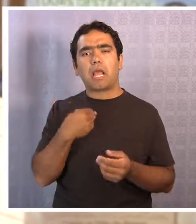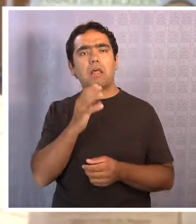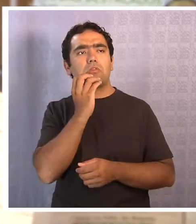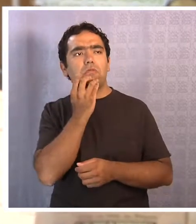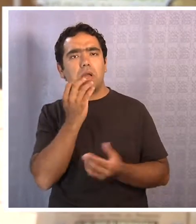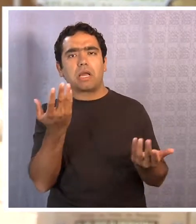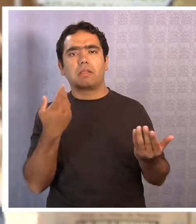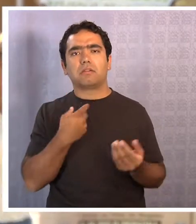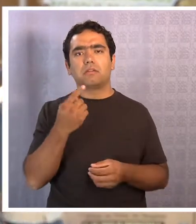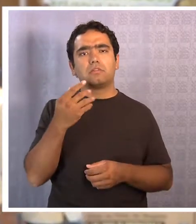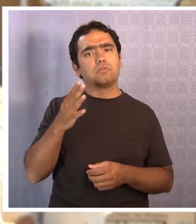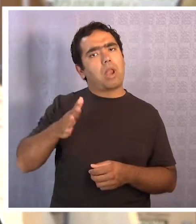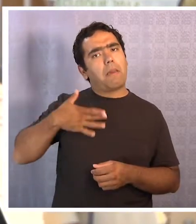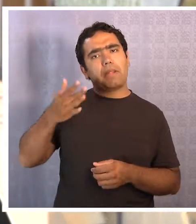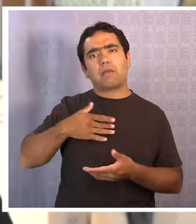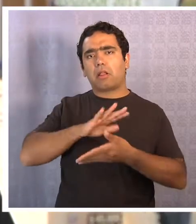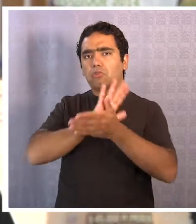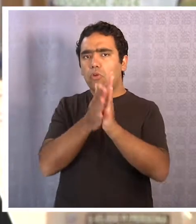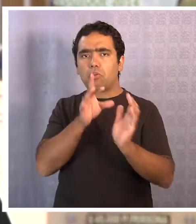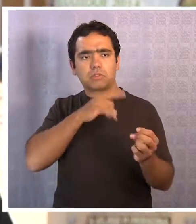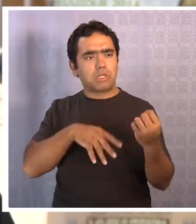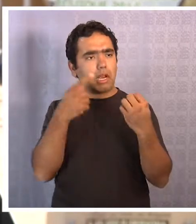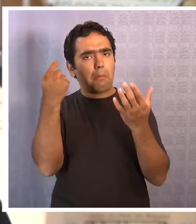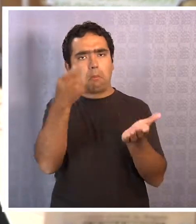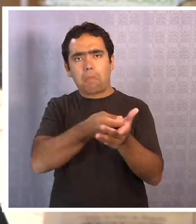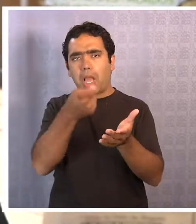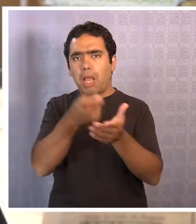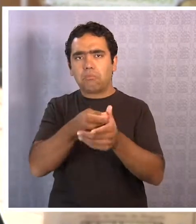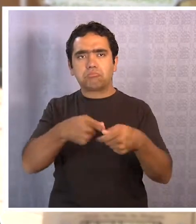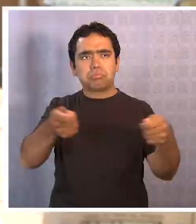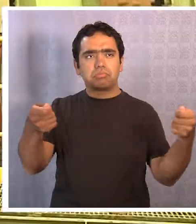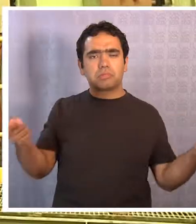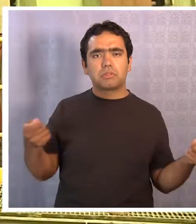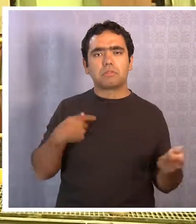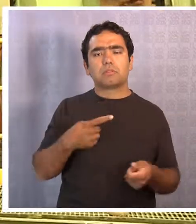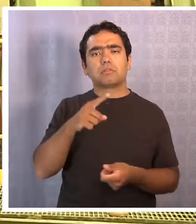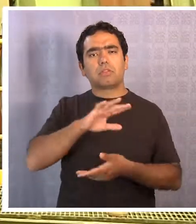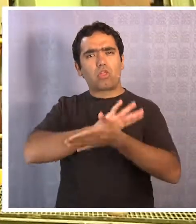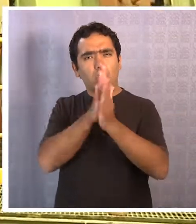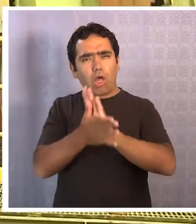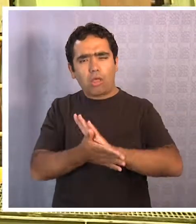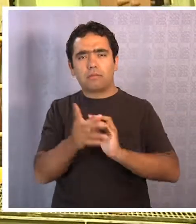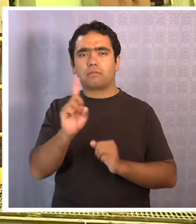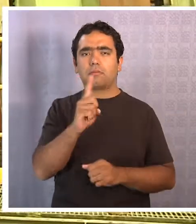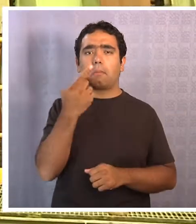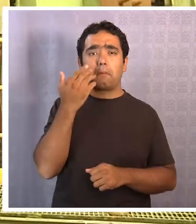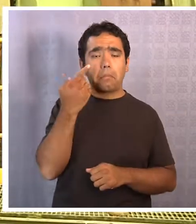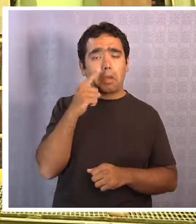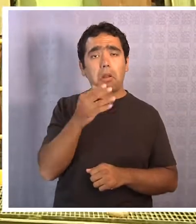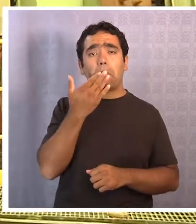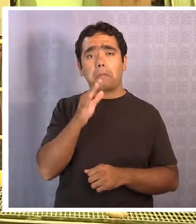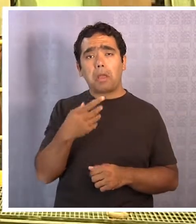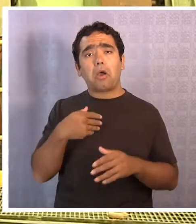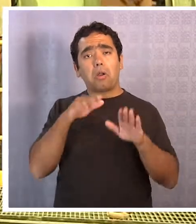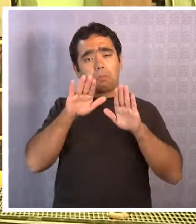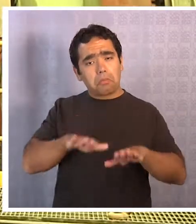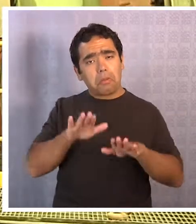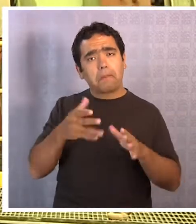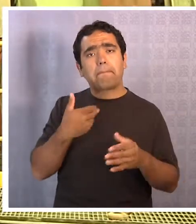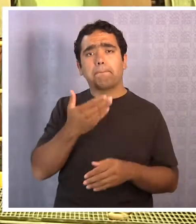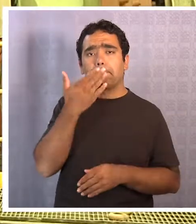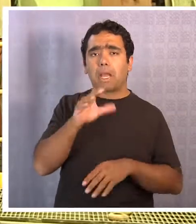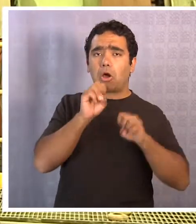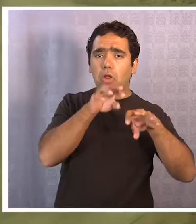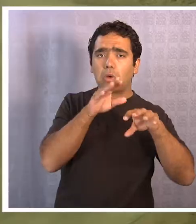Nosotros lamentablemente estamos pagándole al resto del país. Podrían darnos mejores subvenciones, tal vez no todos, que no se vaya todo, pero mejores subvenciones, tendríamos mejores ciudades, mejor